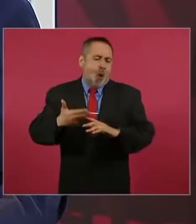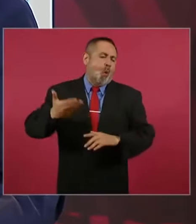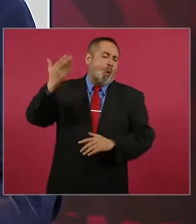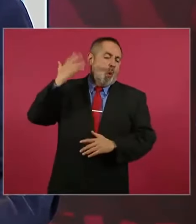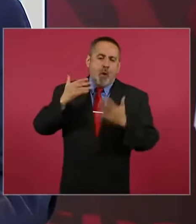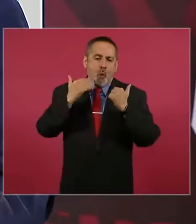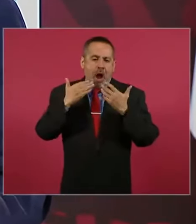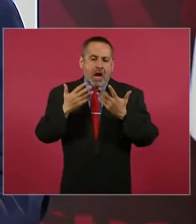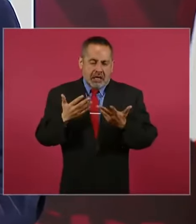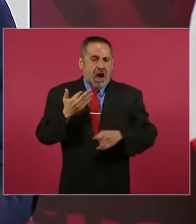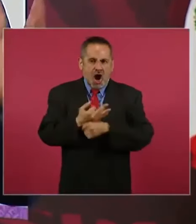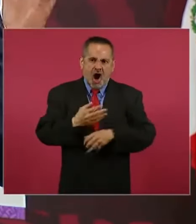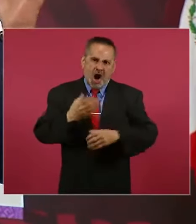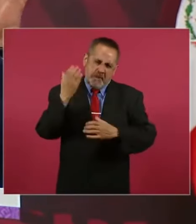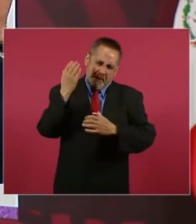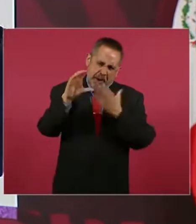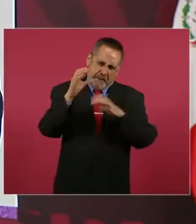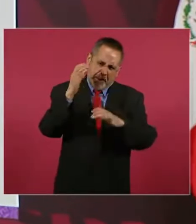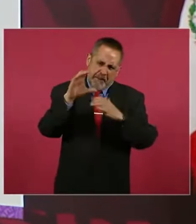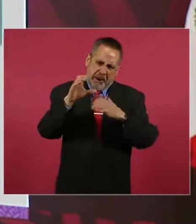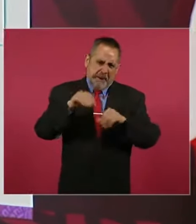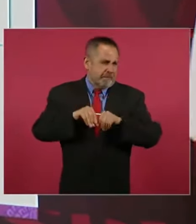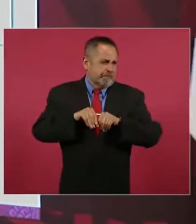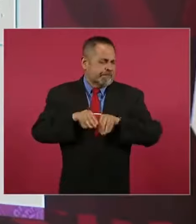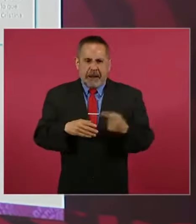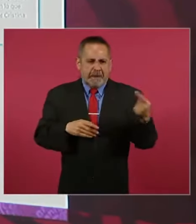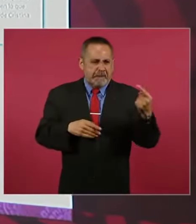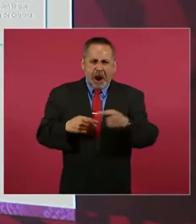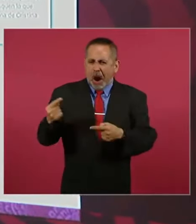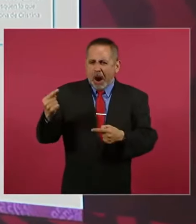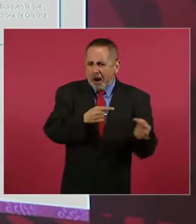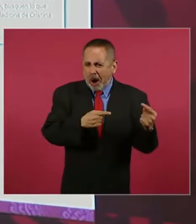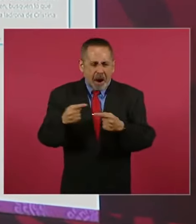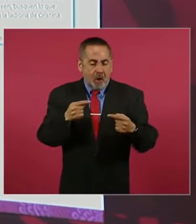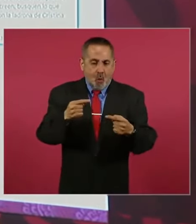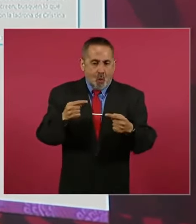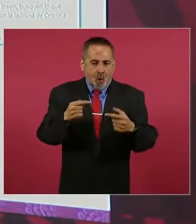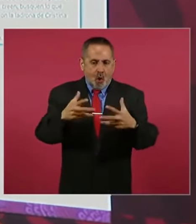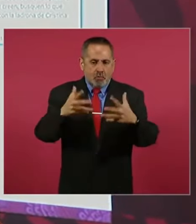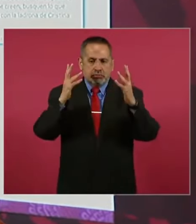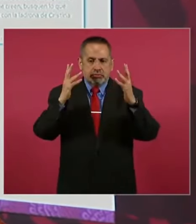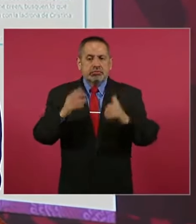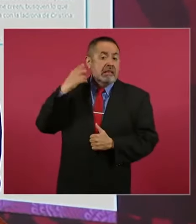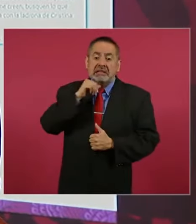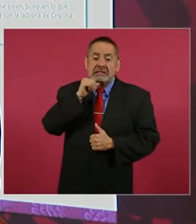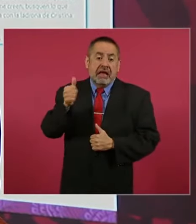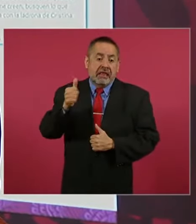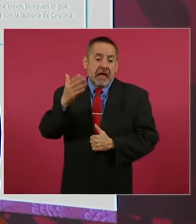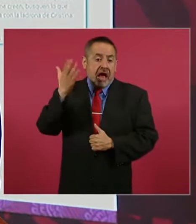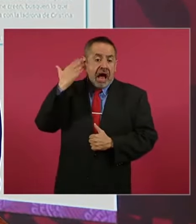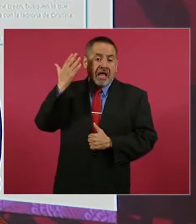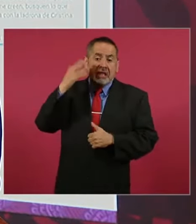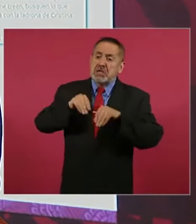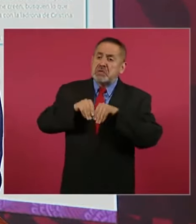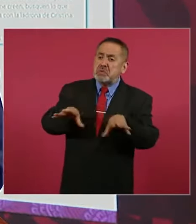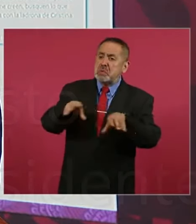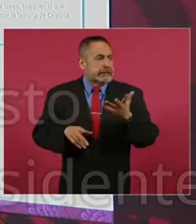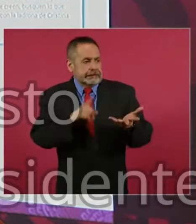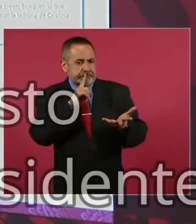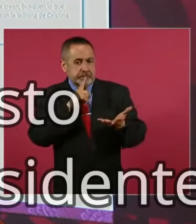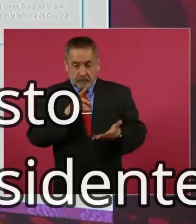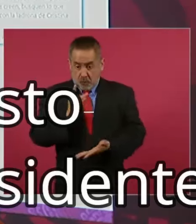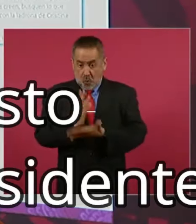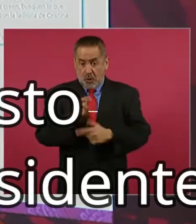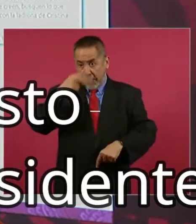antes. Entonces, toda la guerra mediática no había cómo enfrentarla. Y esto no es nada más en